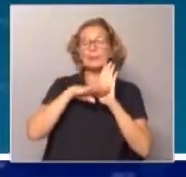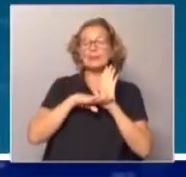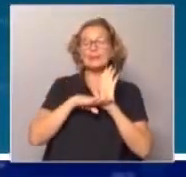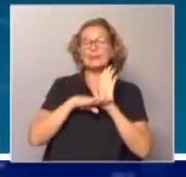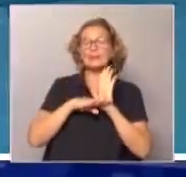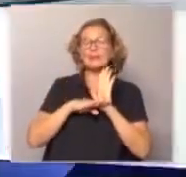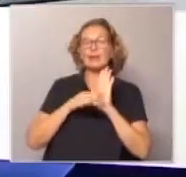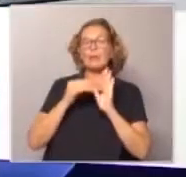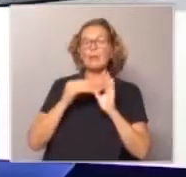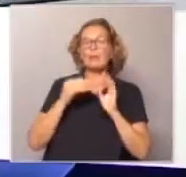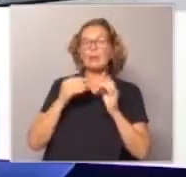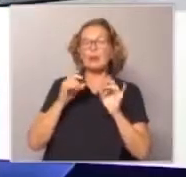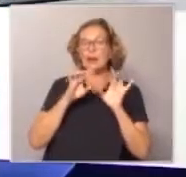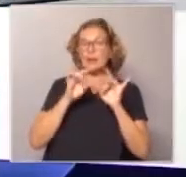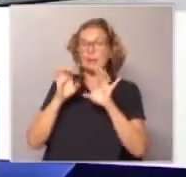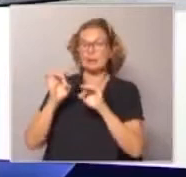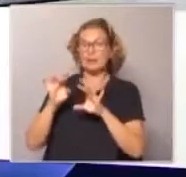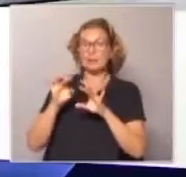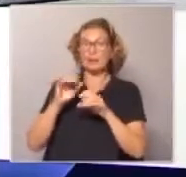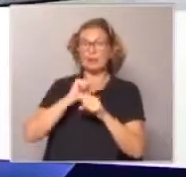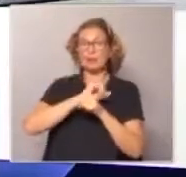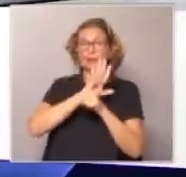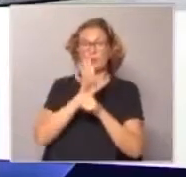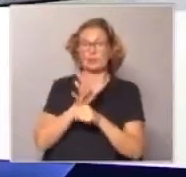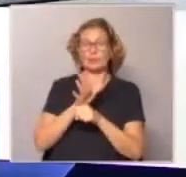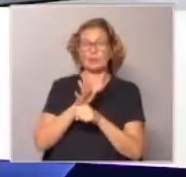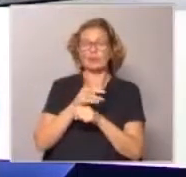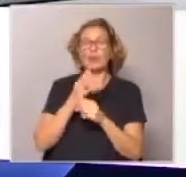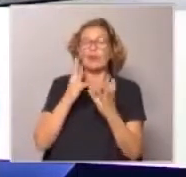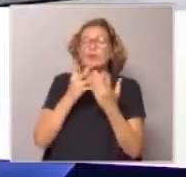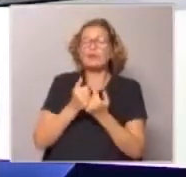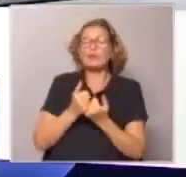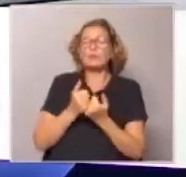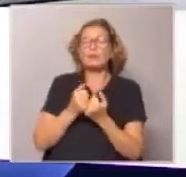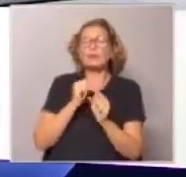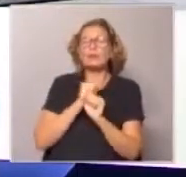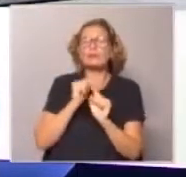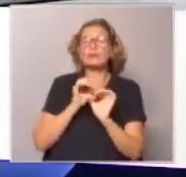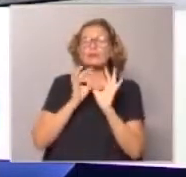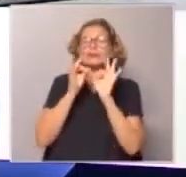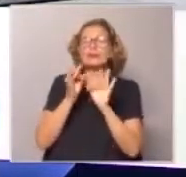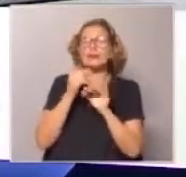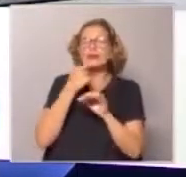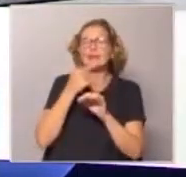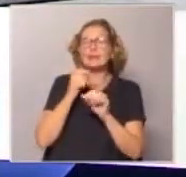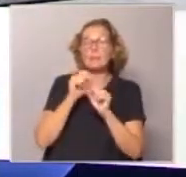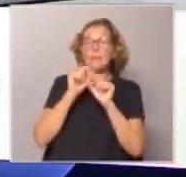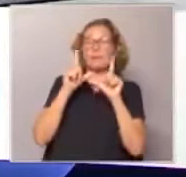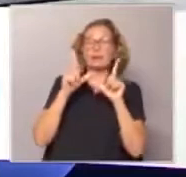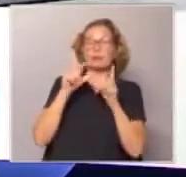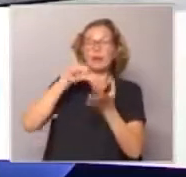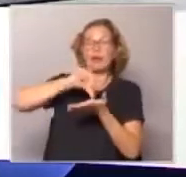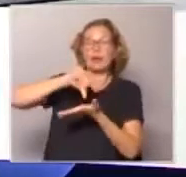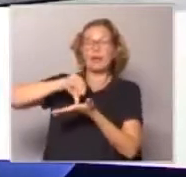movilidad y cómo hicieron en la pandemia o en el COVID-19. ¿De qué manera se puede llegar a medir el impacto en cada